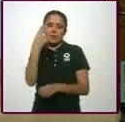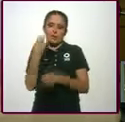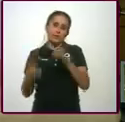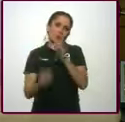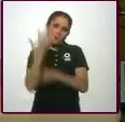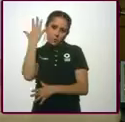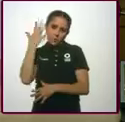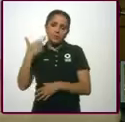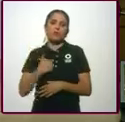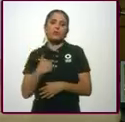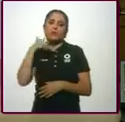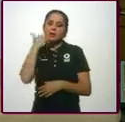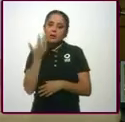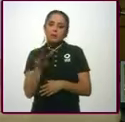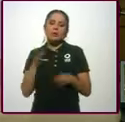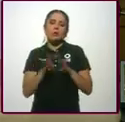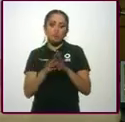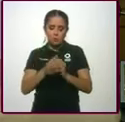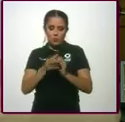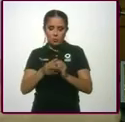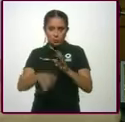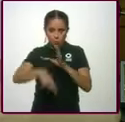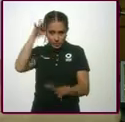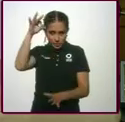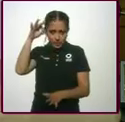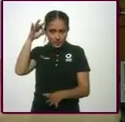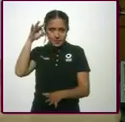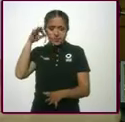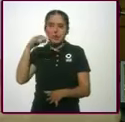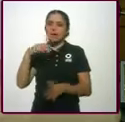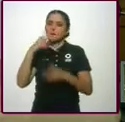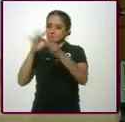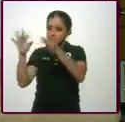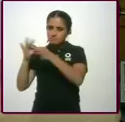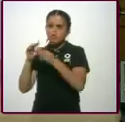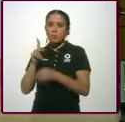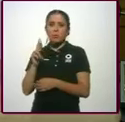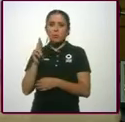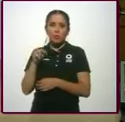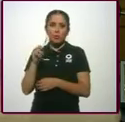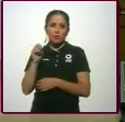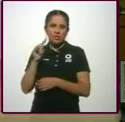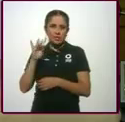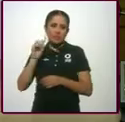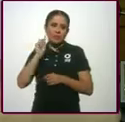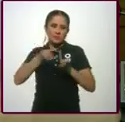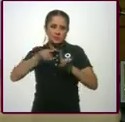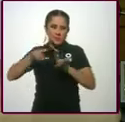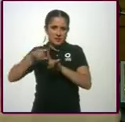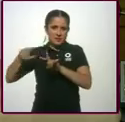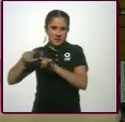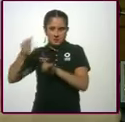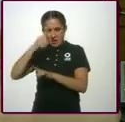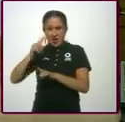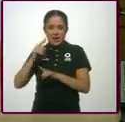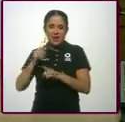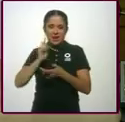Acercarle a la Lotería Nacional y tanto pronósticos a los jóvenes. Nosotros tenemos que